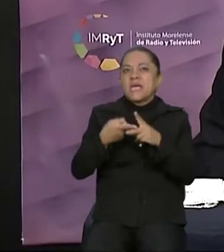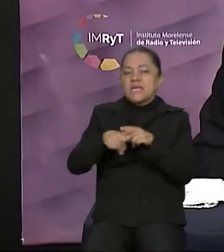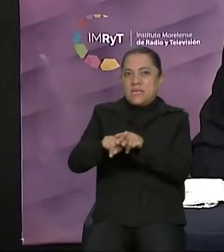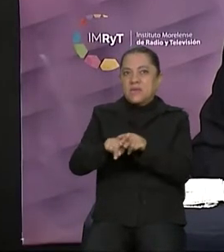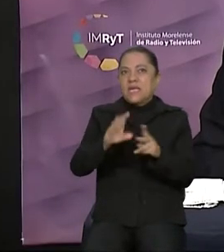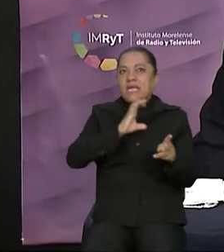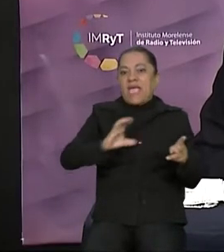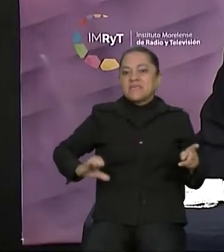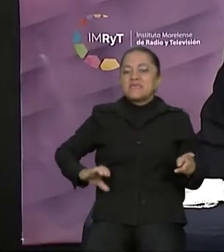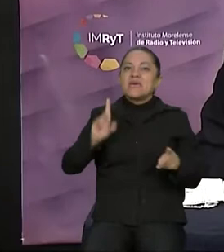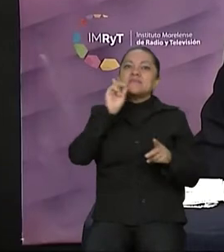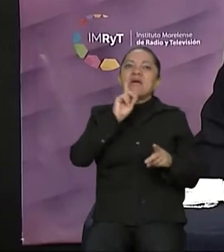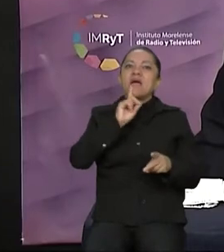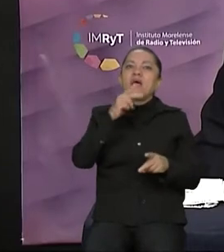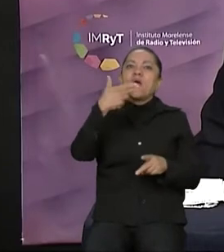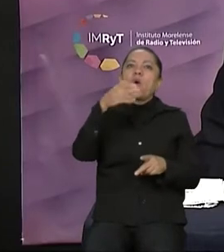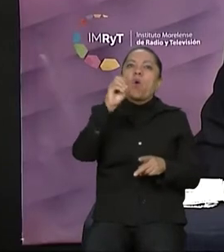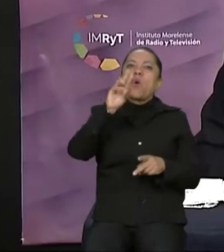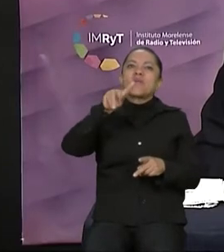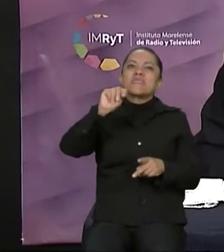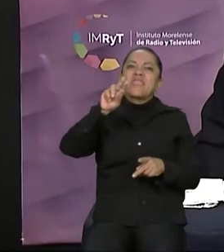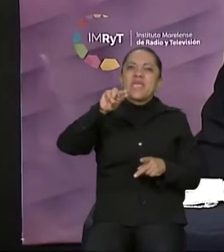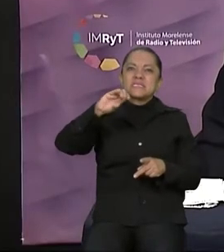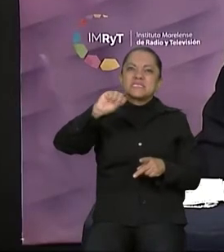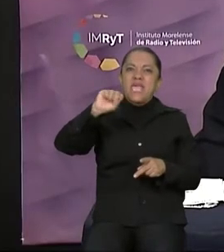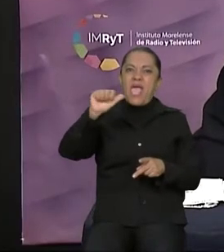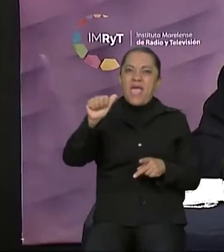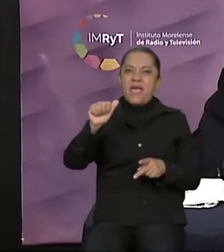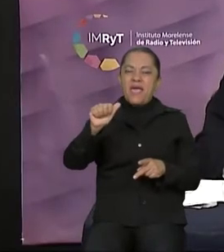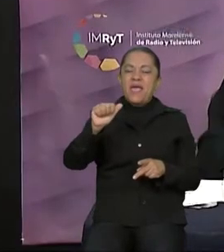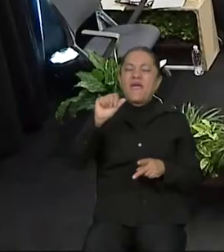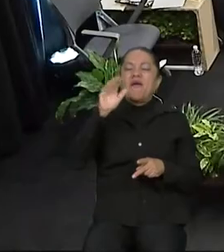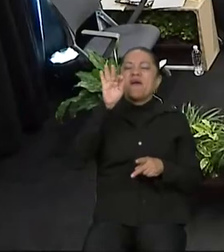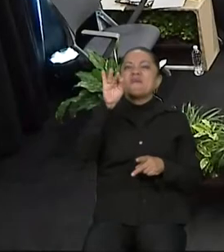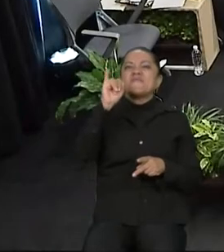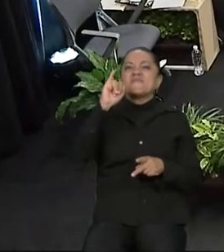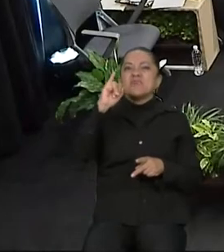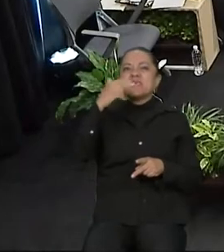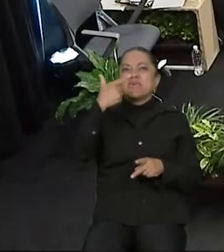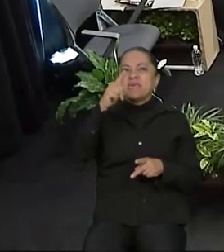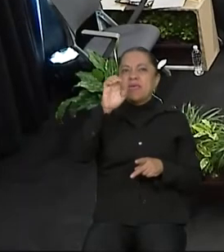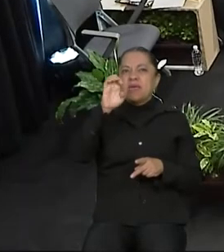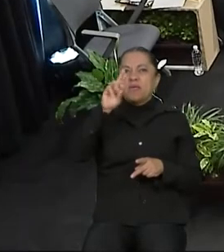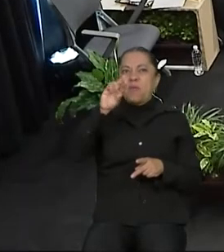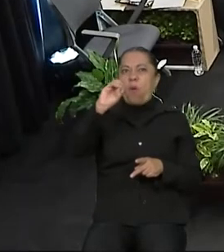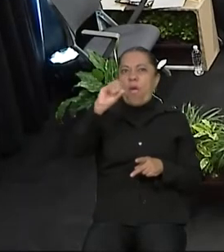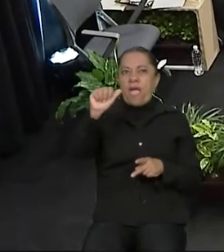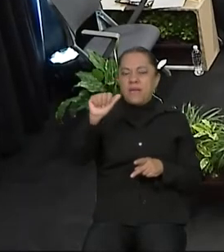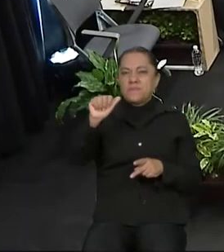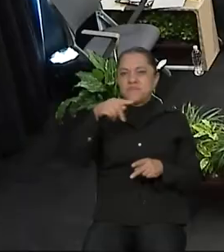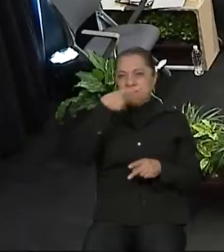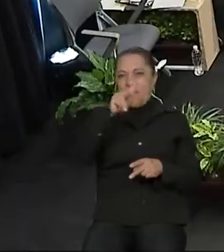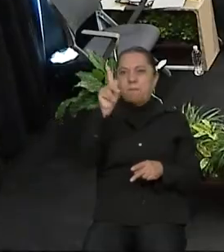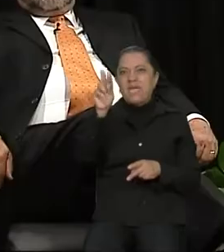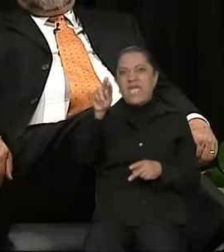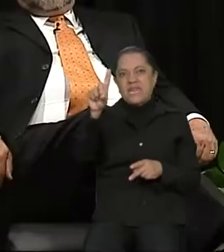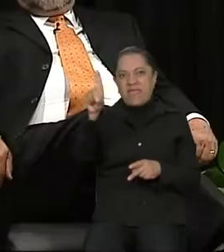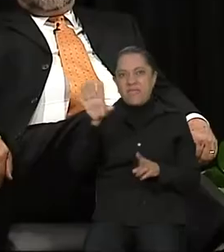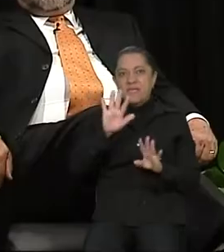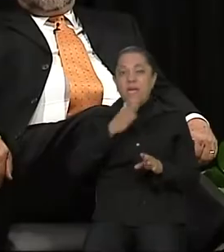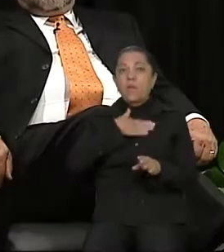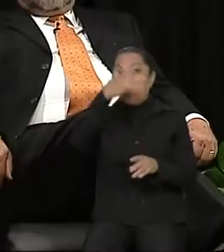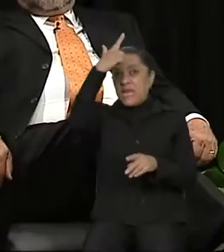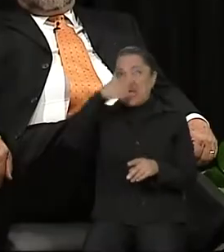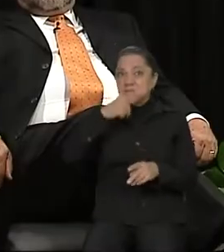Peralta de el Partido Revolución Democrática. La escuchamos, candidata. Muy buenas noches, tengan todos los morelenses que nos siguen a través